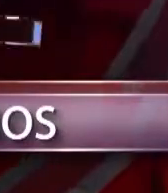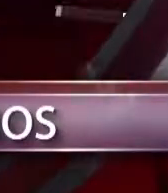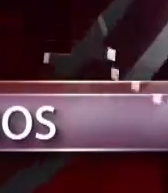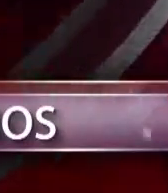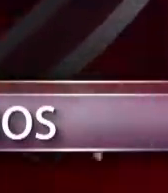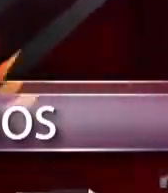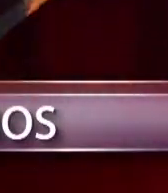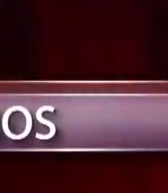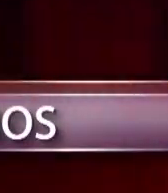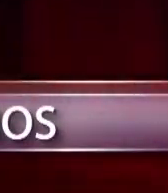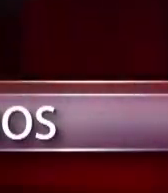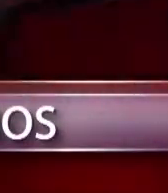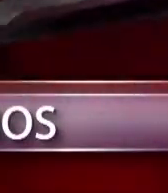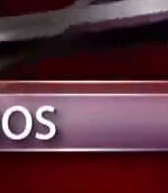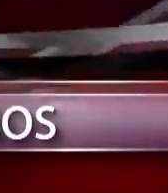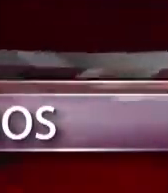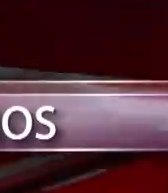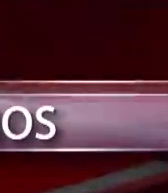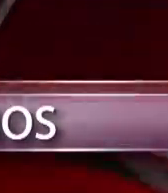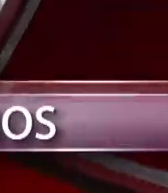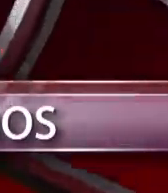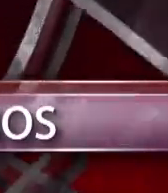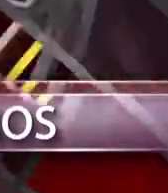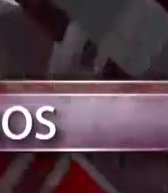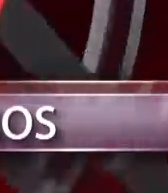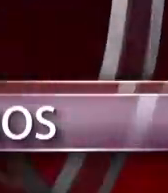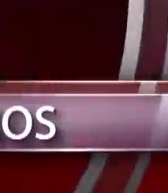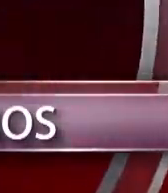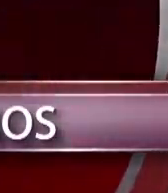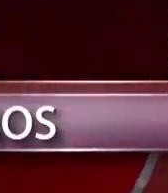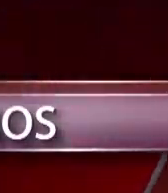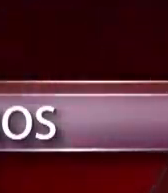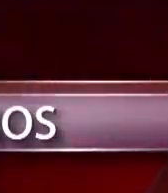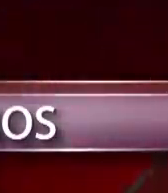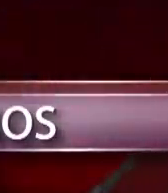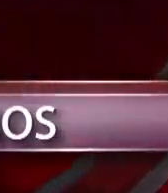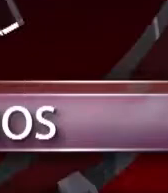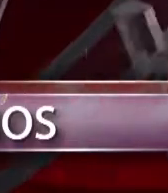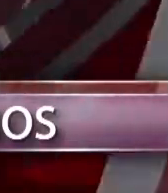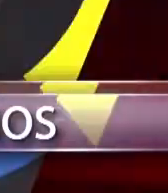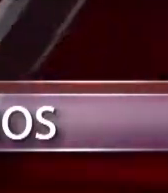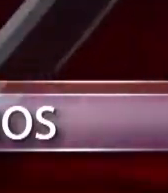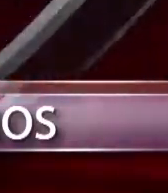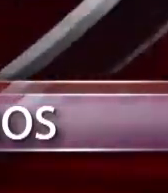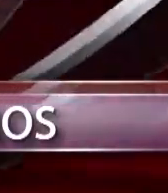Regresamos con TVL Noticias, Emisión Central, luego de la siguiente pausa promocional.